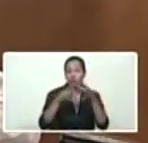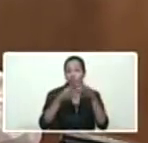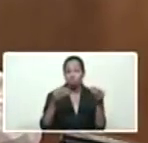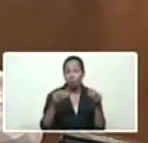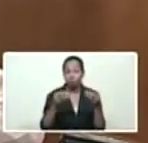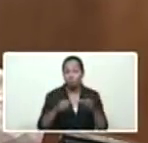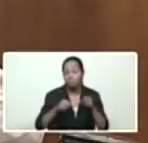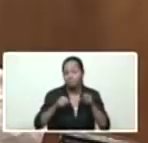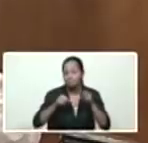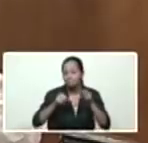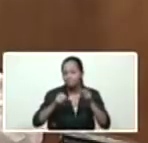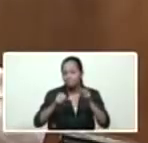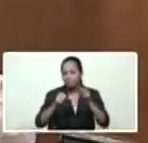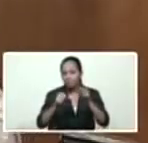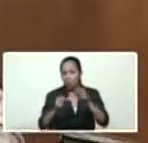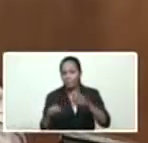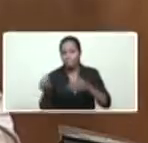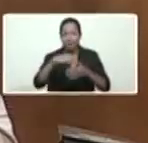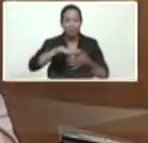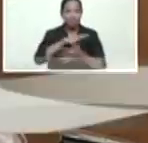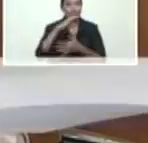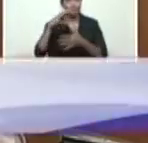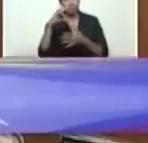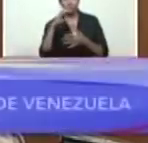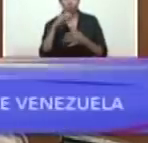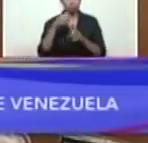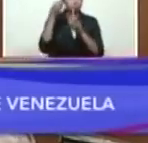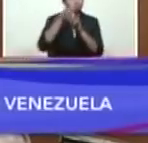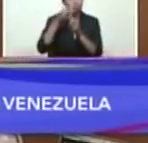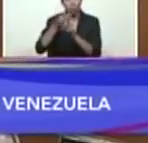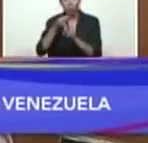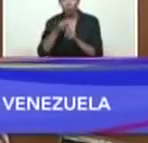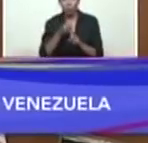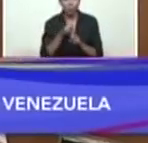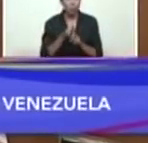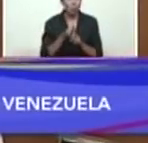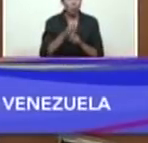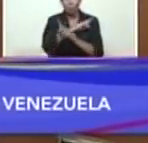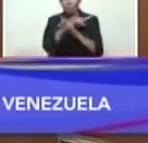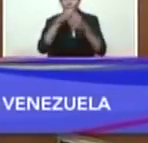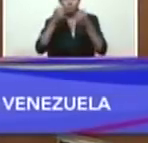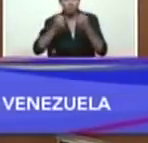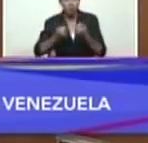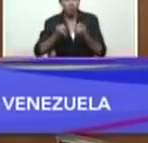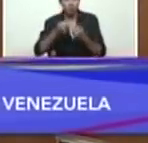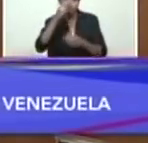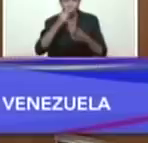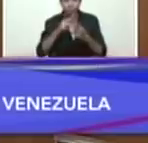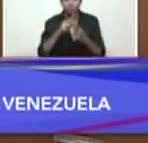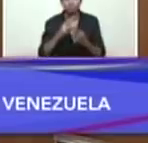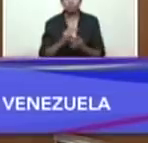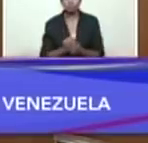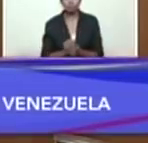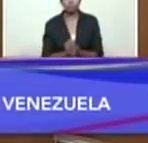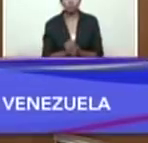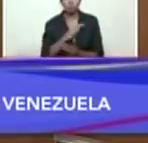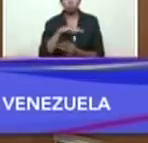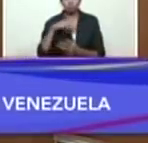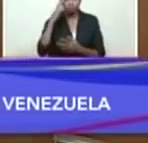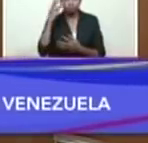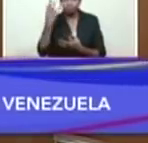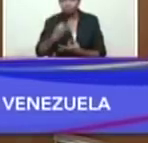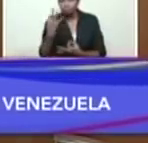afrontando con gran espíritu de resistencia, gran fuerza moral, grandes convicciones,